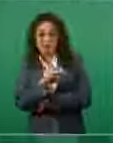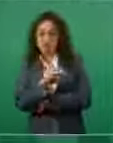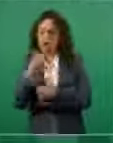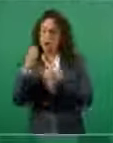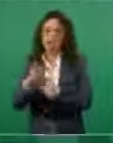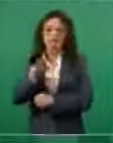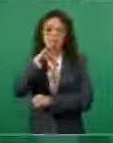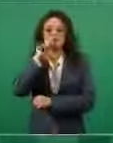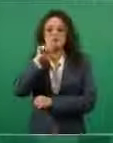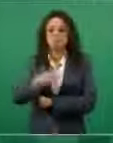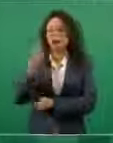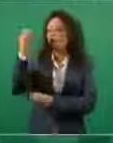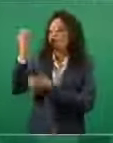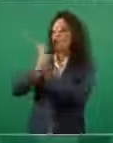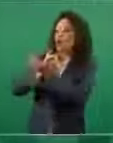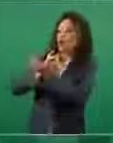Es exagerado. Si fuese así, pues entonces nos iba a costar el